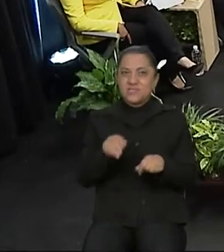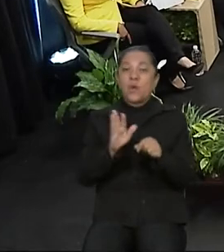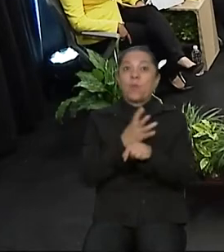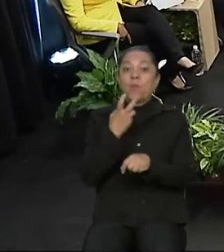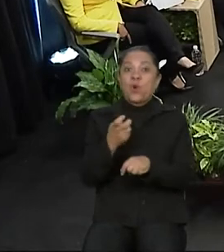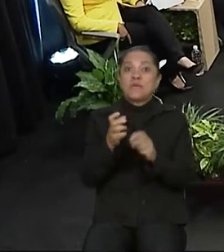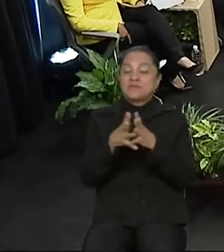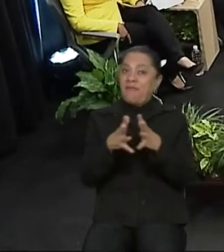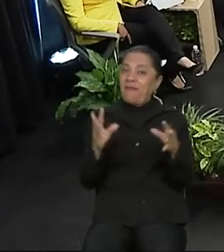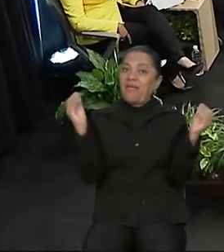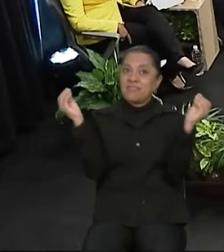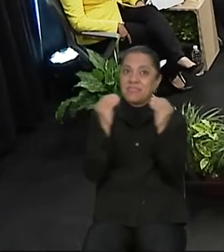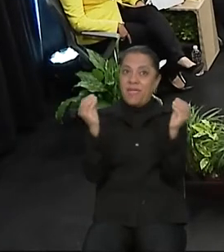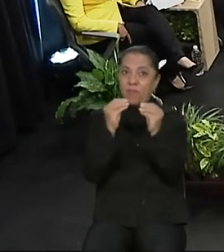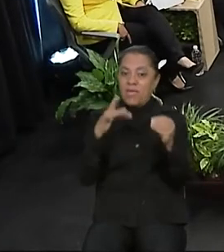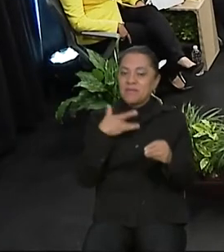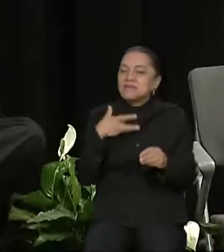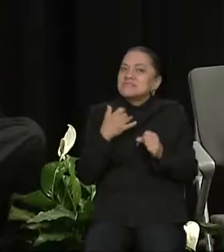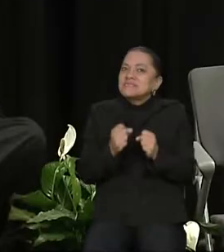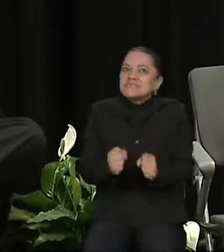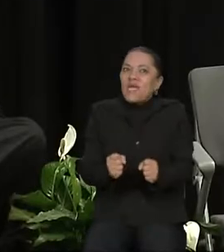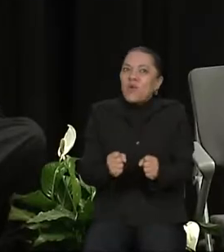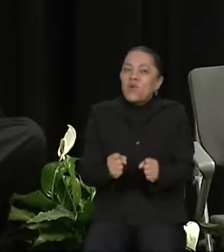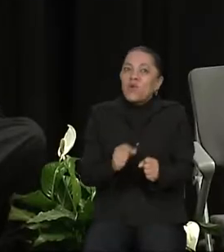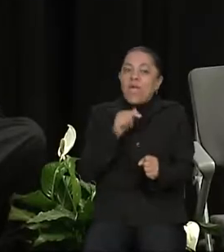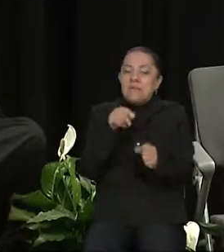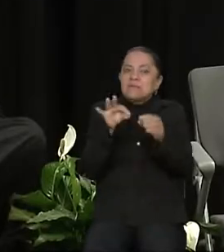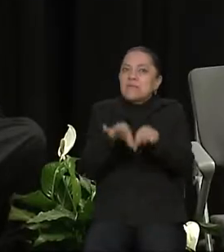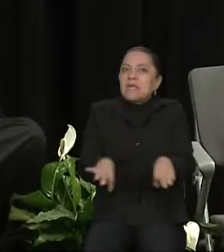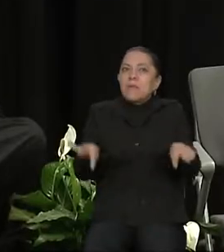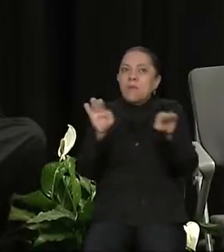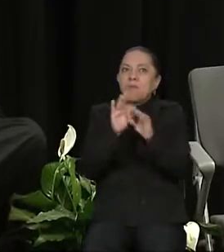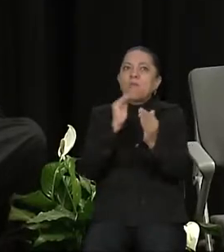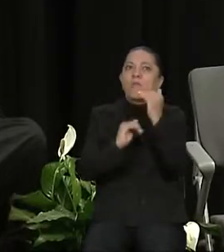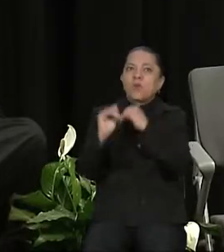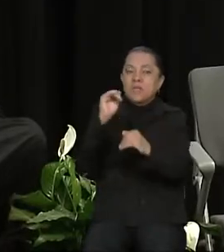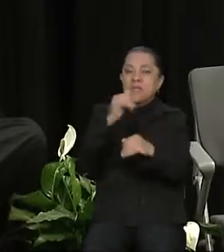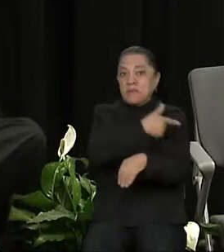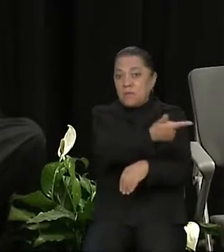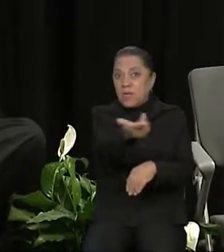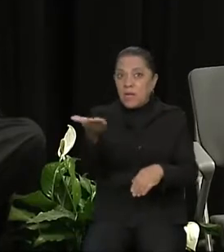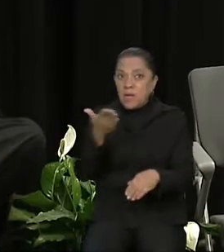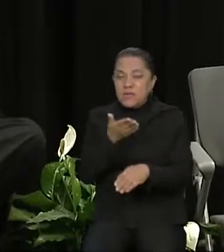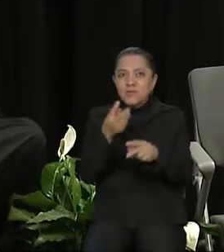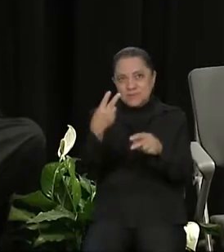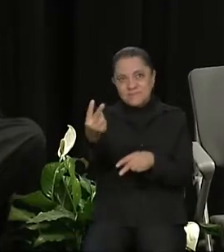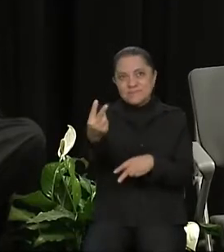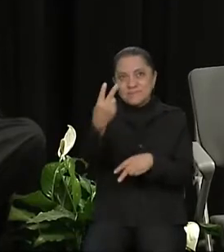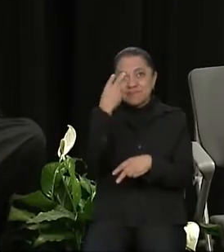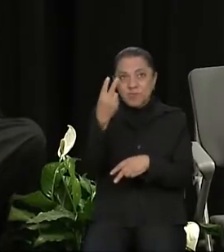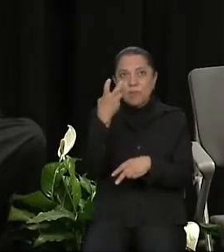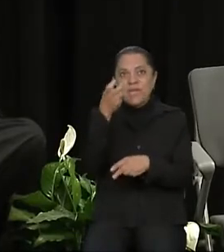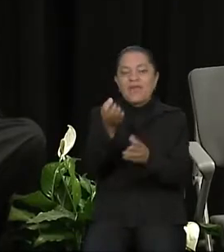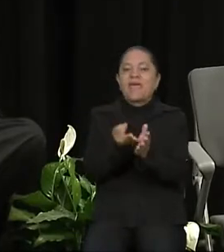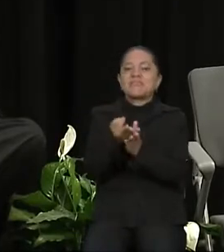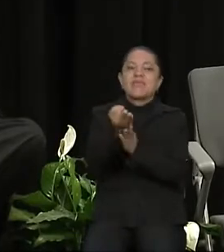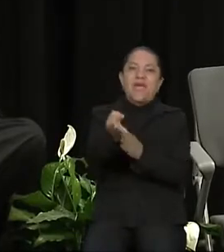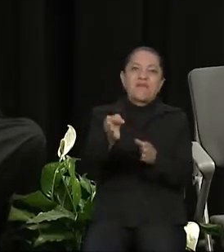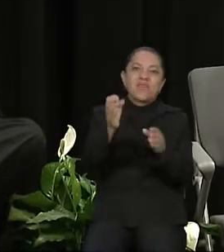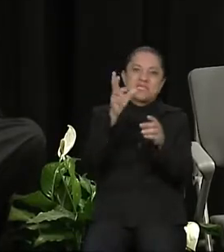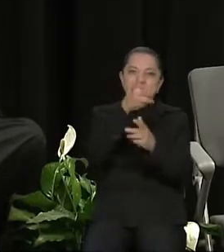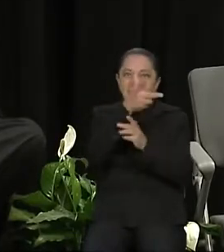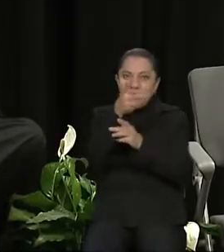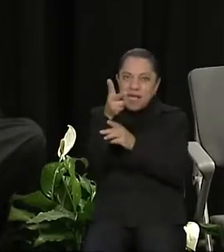que estoy segura será de gran trascendencia para todos aquellos que nos están viendo a través de las cámaras. Mi nombre es